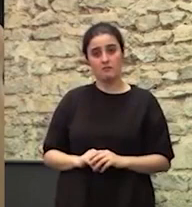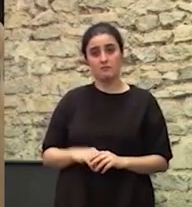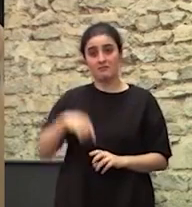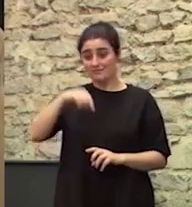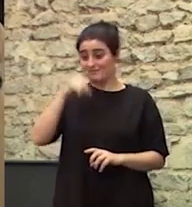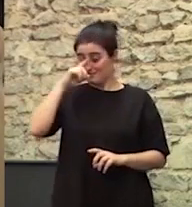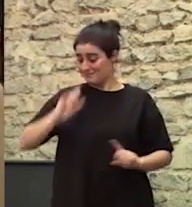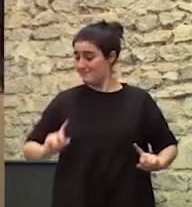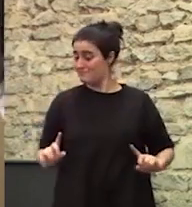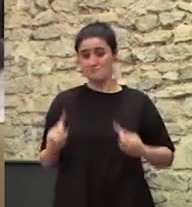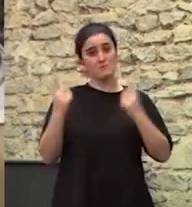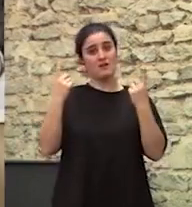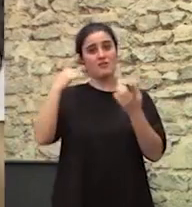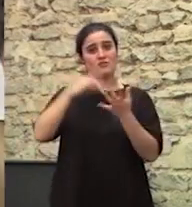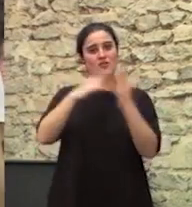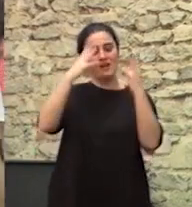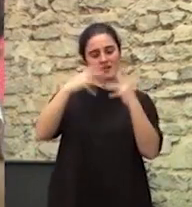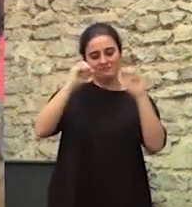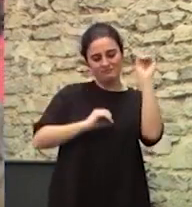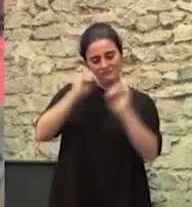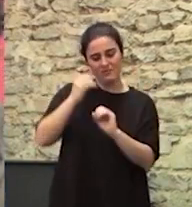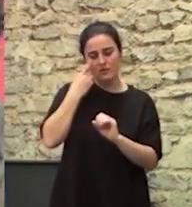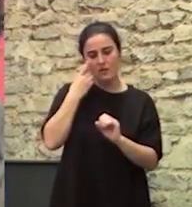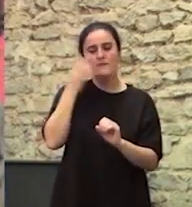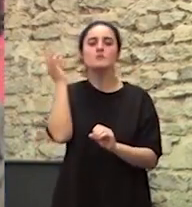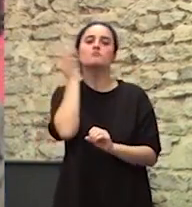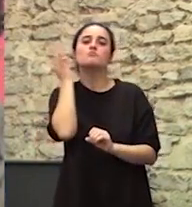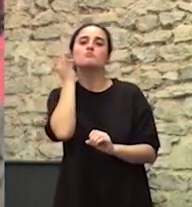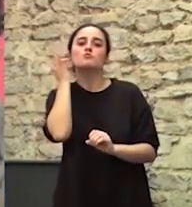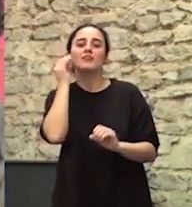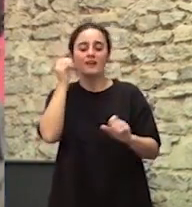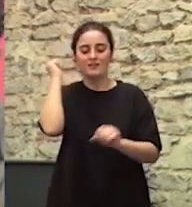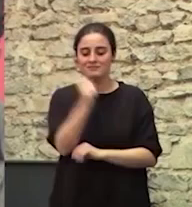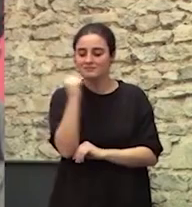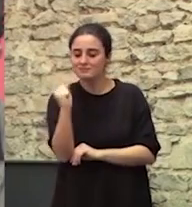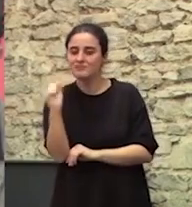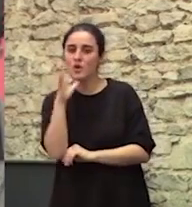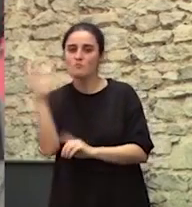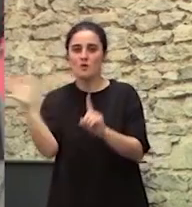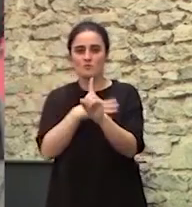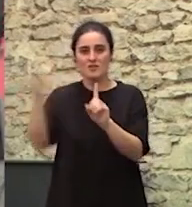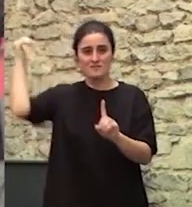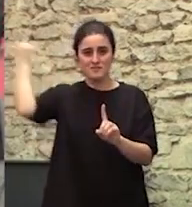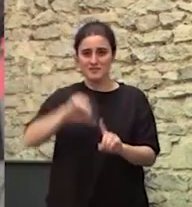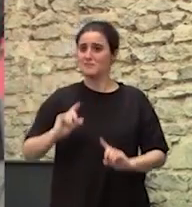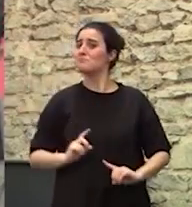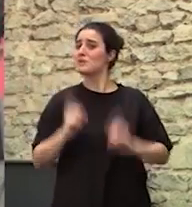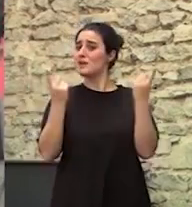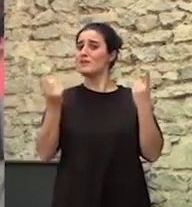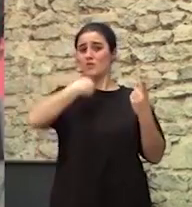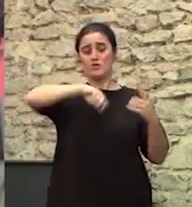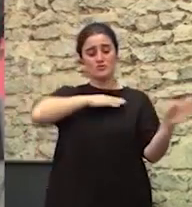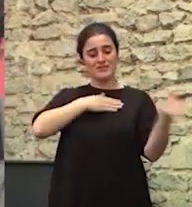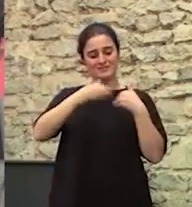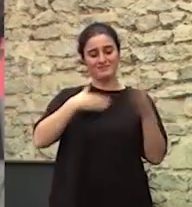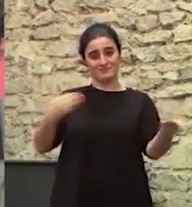se empieza a recoger estadísticas Acerca de mujeres asesinadas por violencia machista Y lo estamos haciendo nosotras